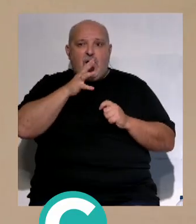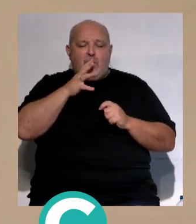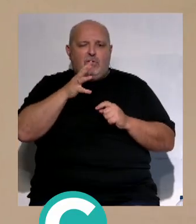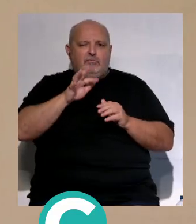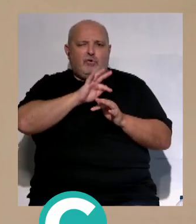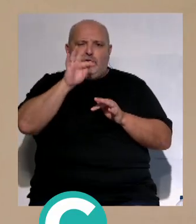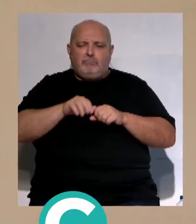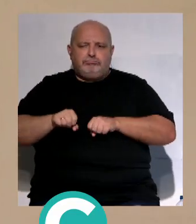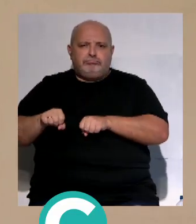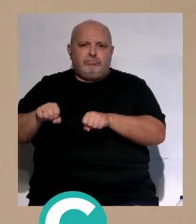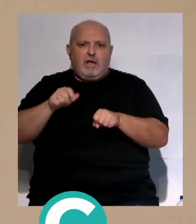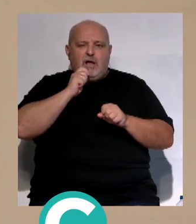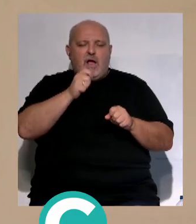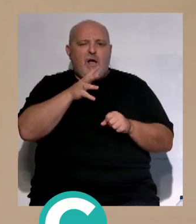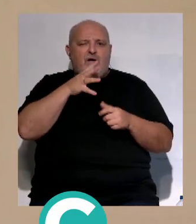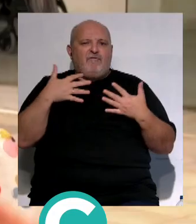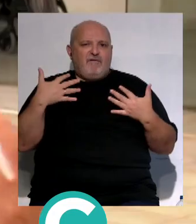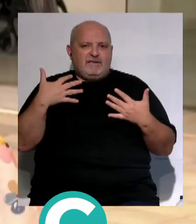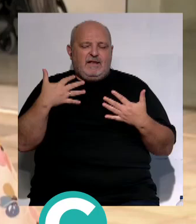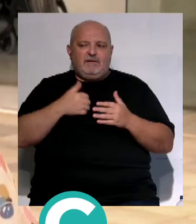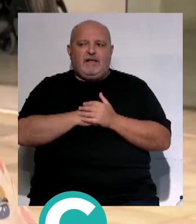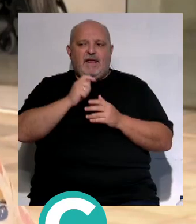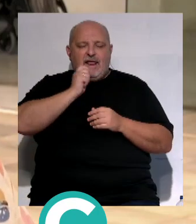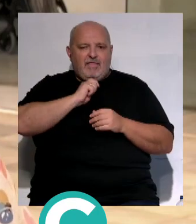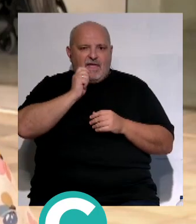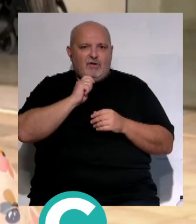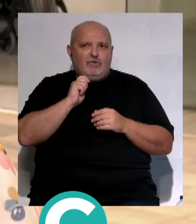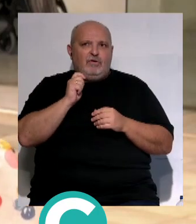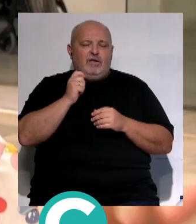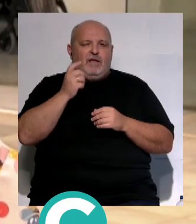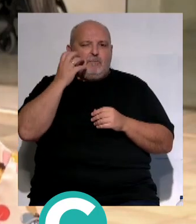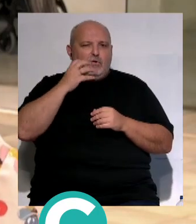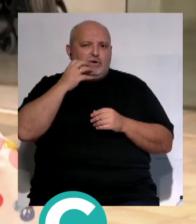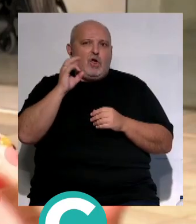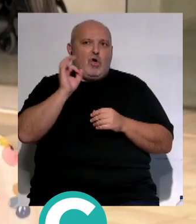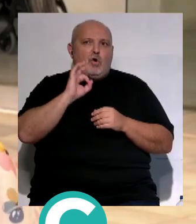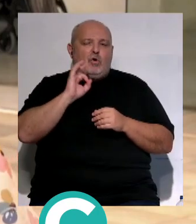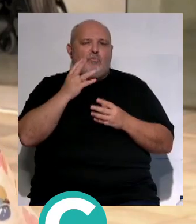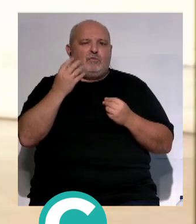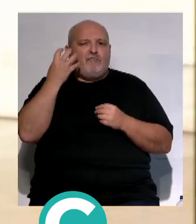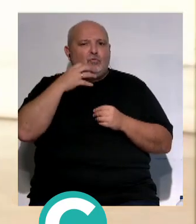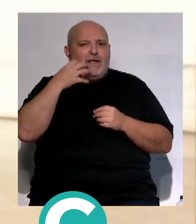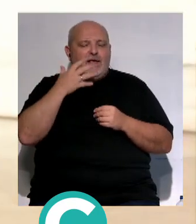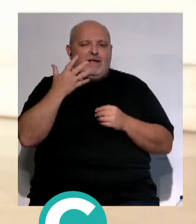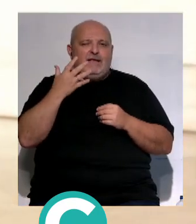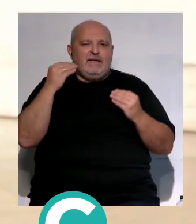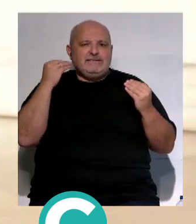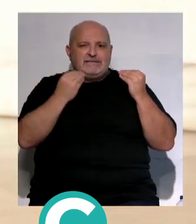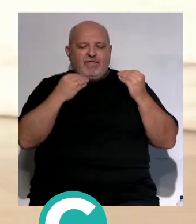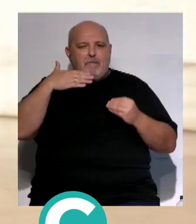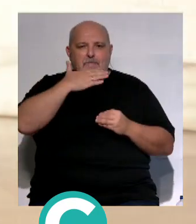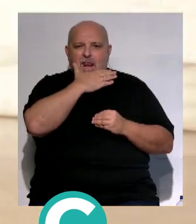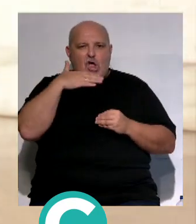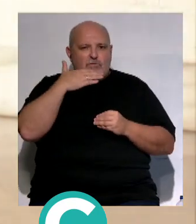continuamente. En el agüita fresquita se les dan helados de postre a lo mejor. O muchas frutas como la sandía, el